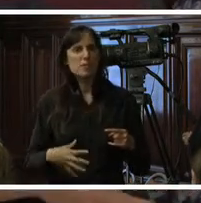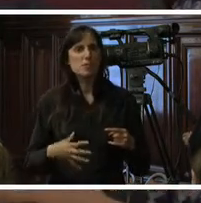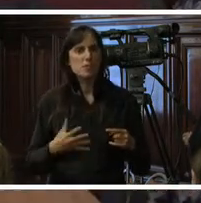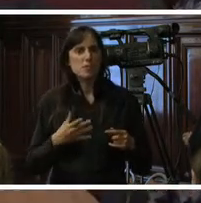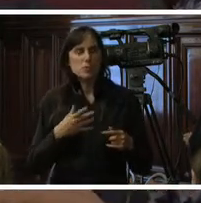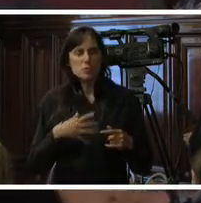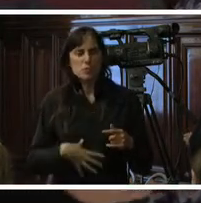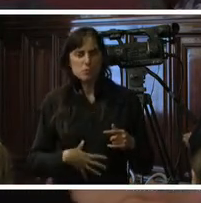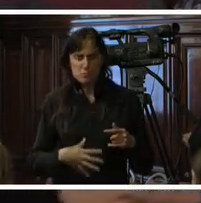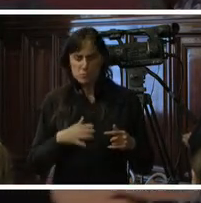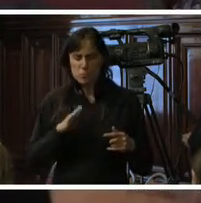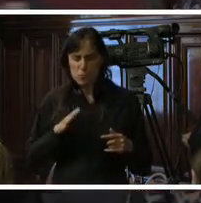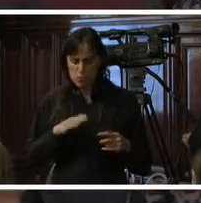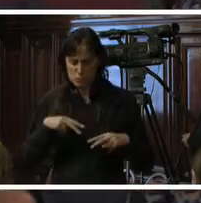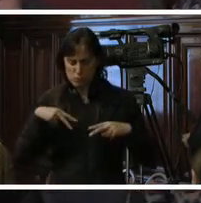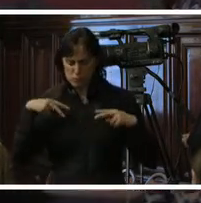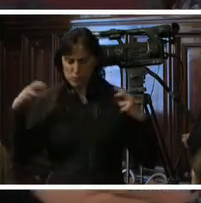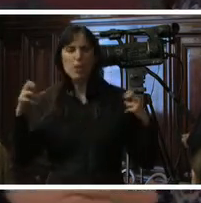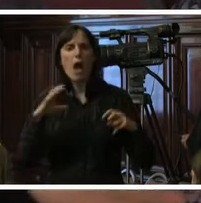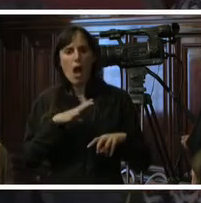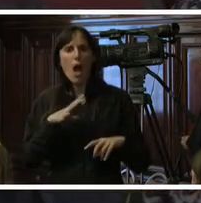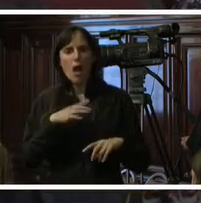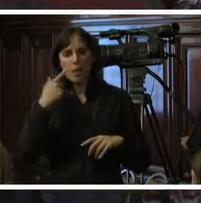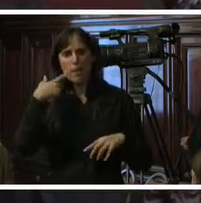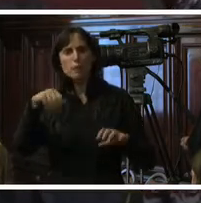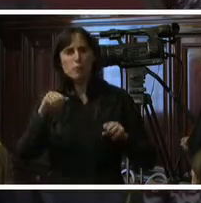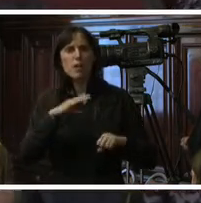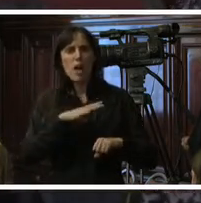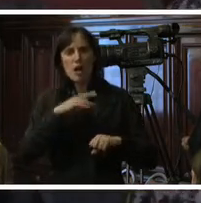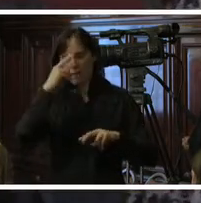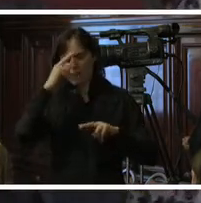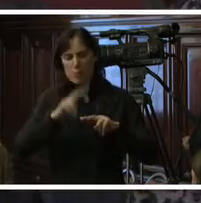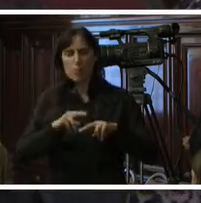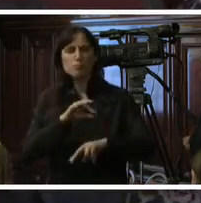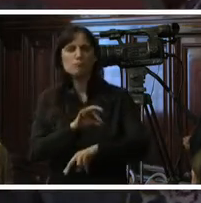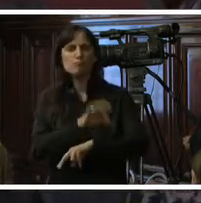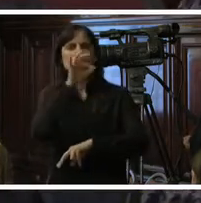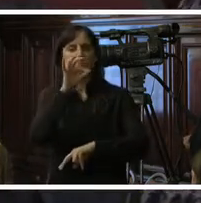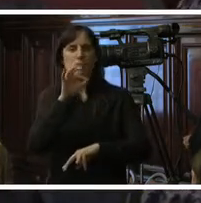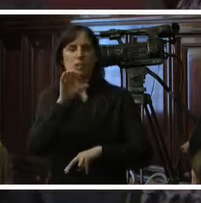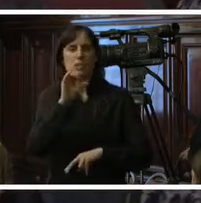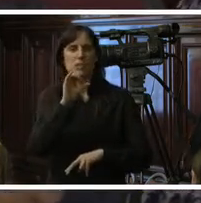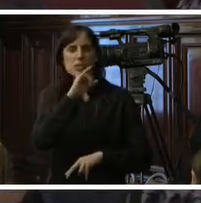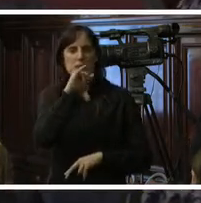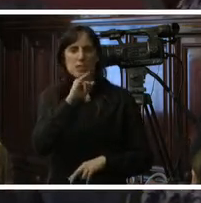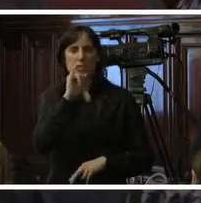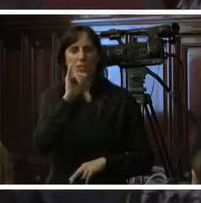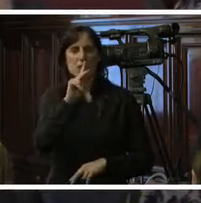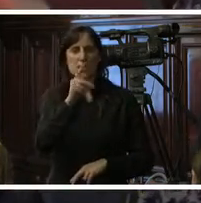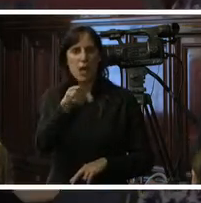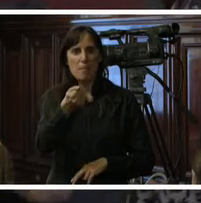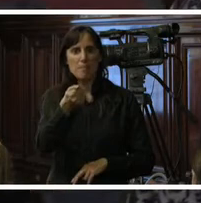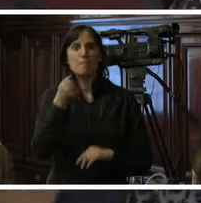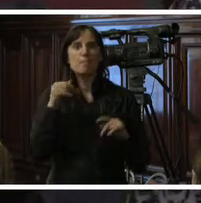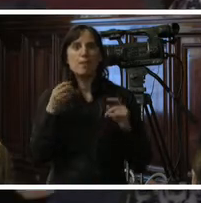entonces las medidas de prevención y las medidas de difusión a pesar de que hay una decisión judicial para la implementación o para